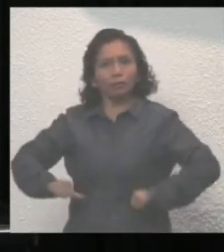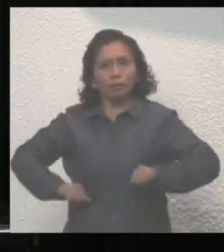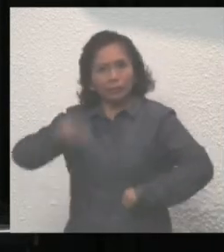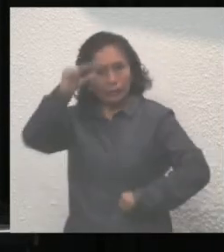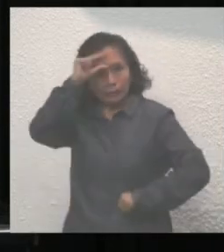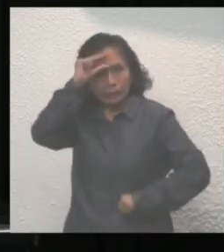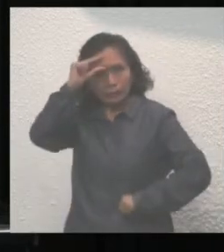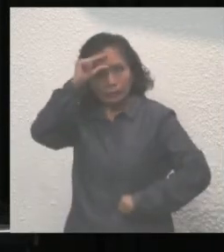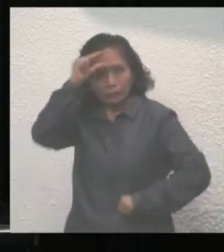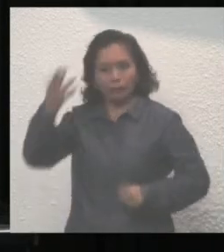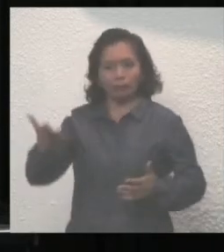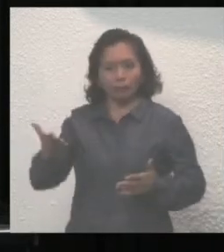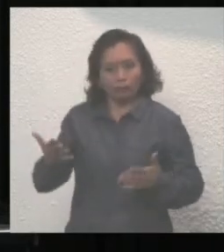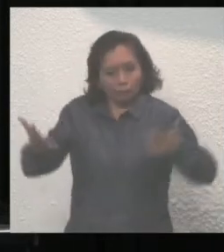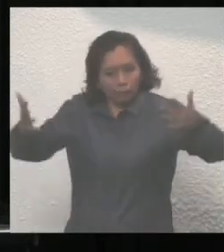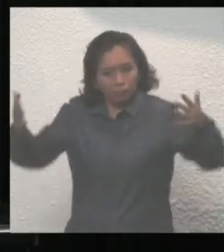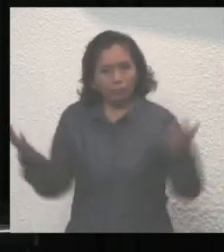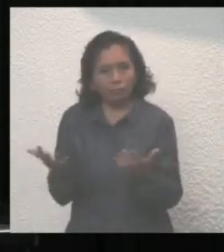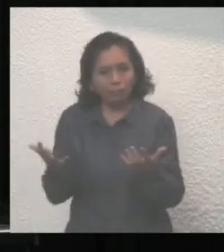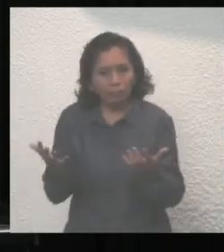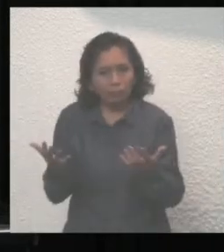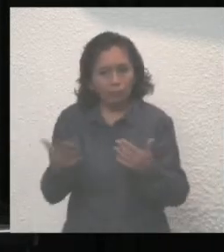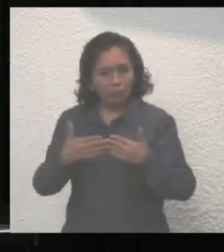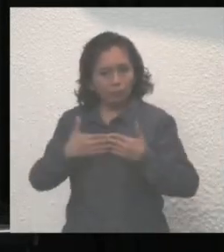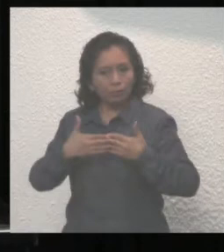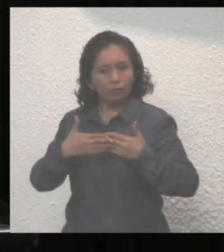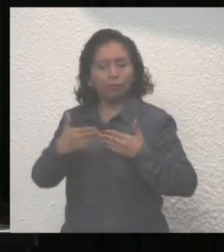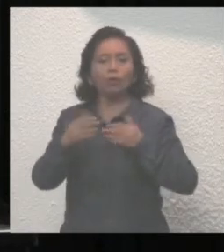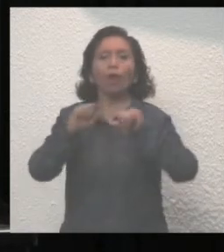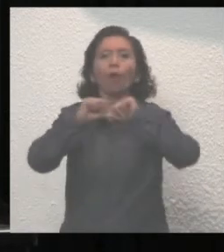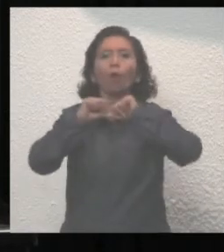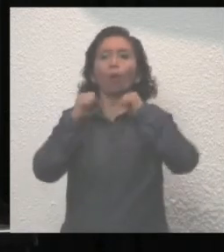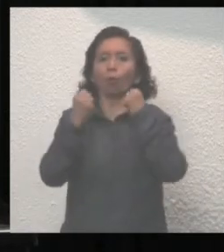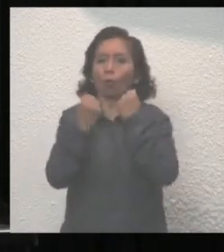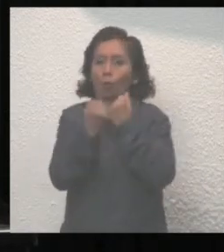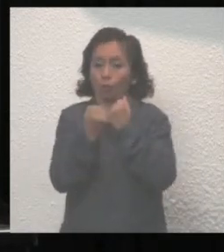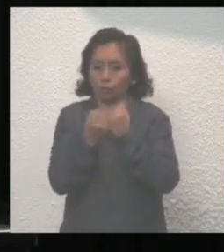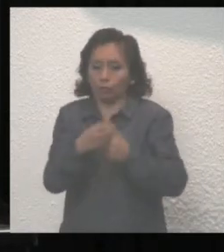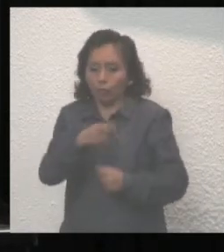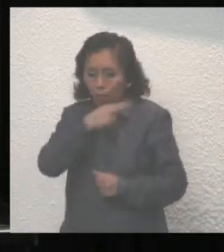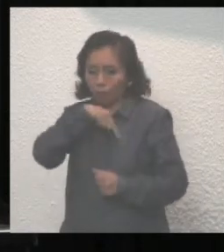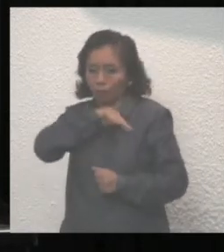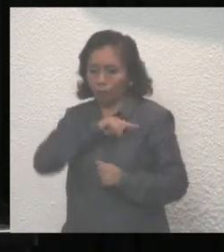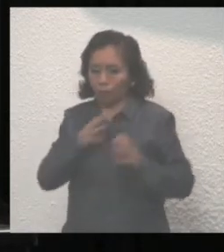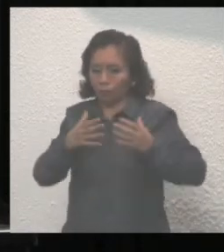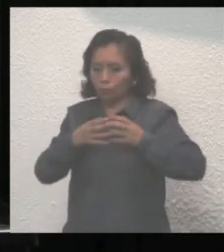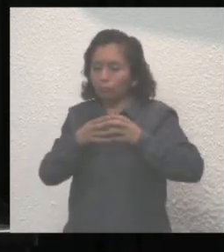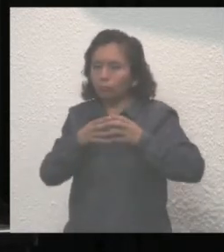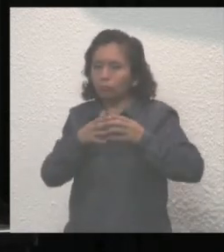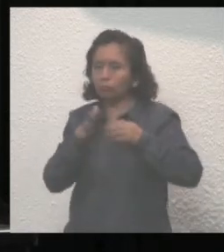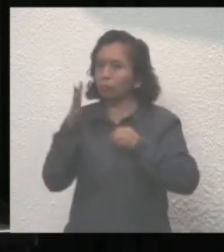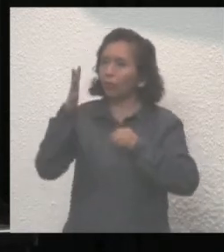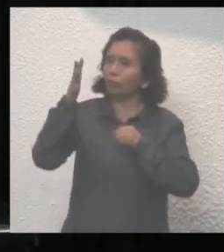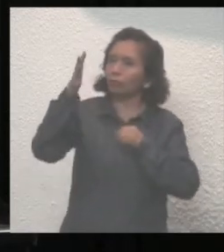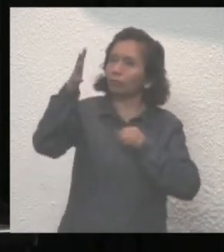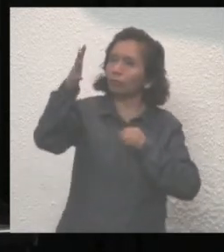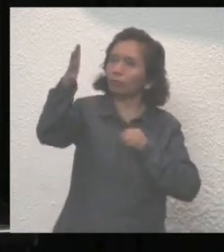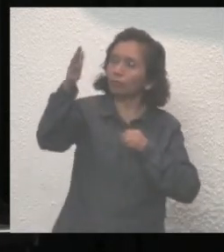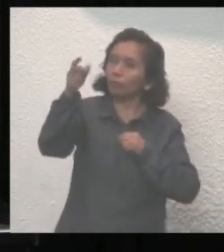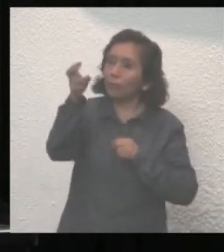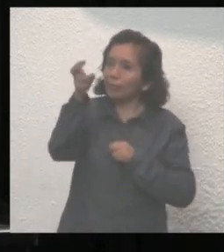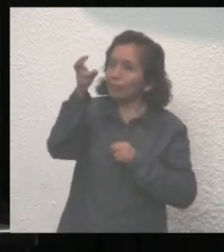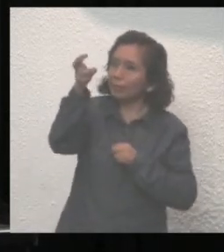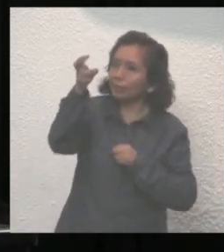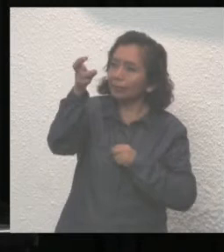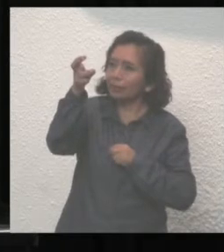impere la audacia, que conduzca a una sociedad como la nuestra a un horizonte en el que se despunte